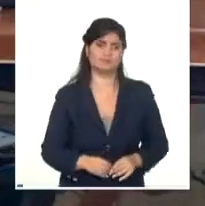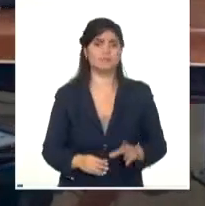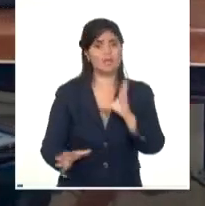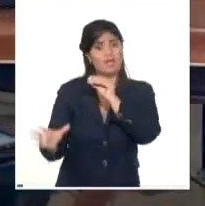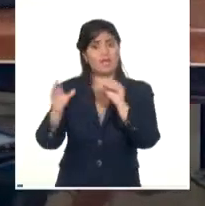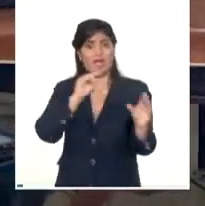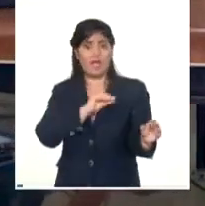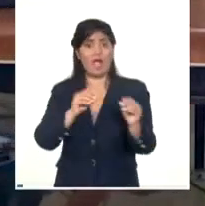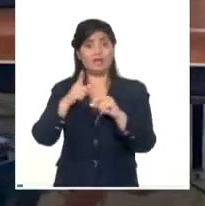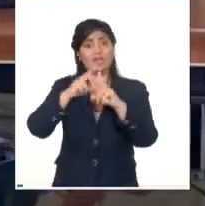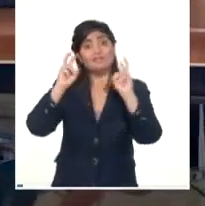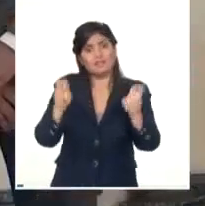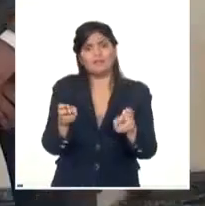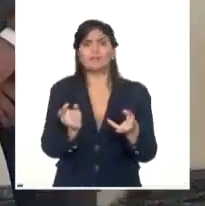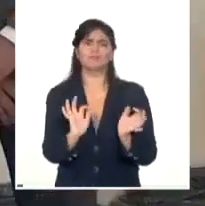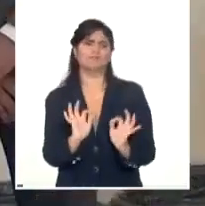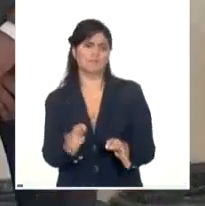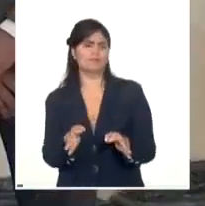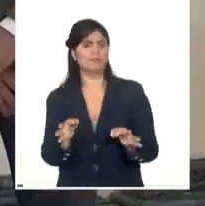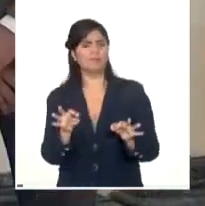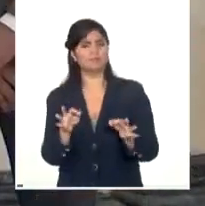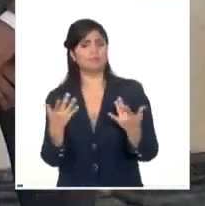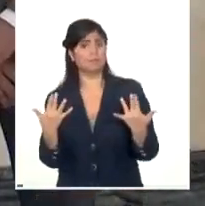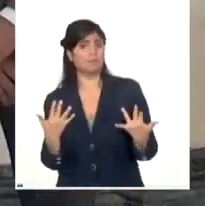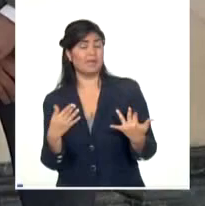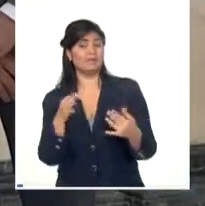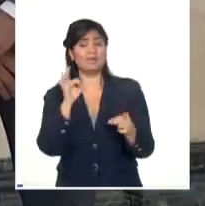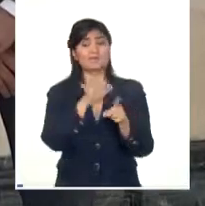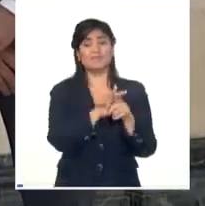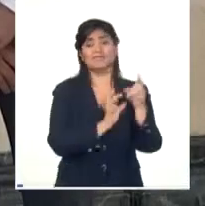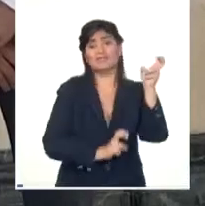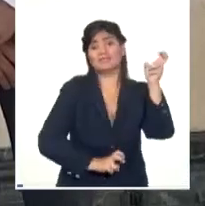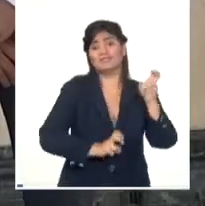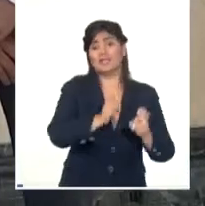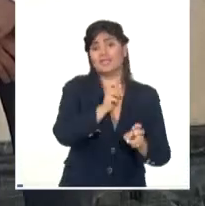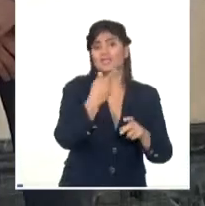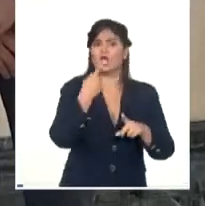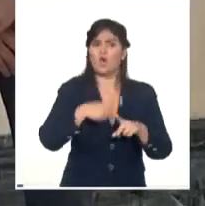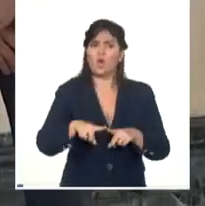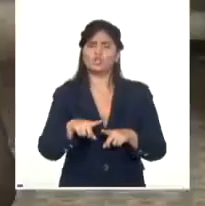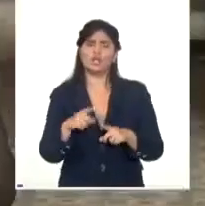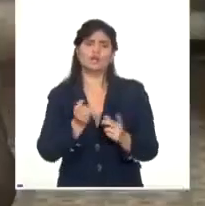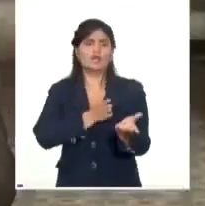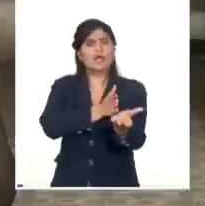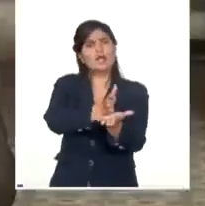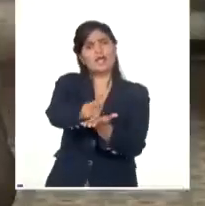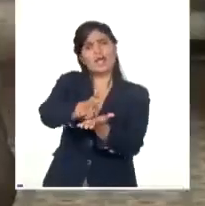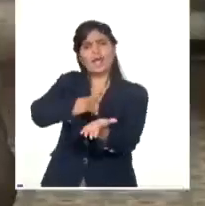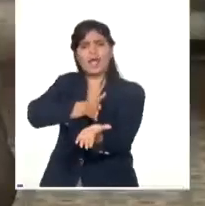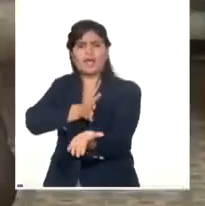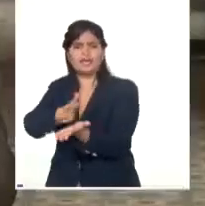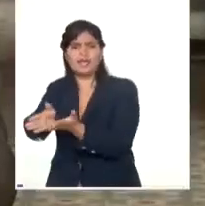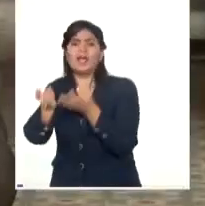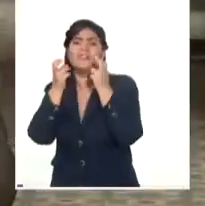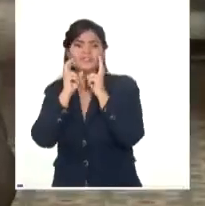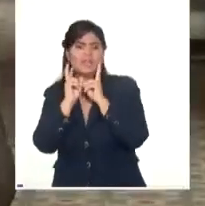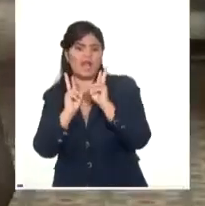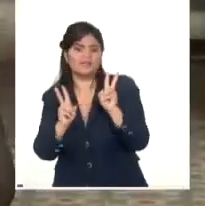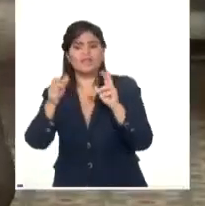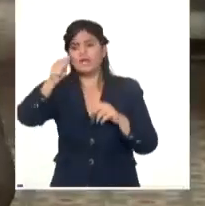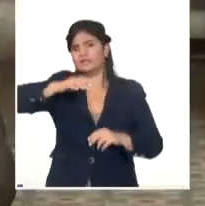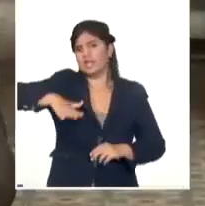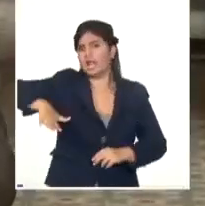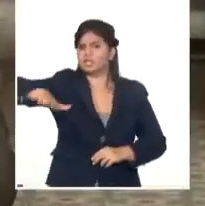hablar. Espero que a partir de este taller se abarquen otras disciplinas. Y también que en el futuro se